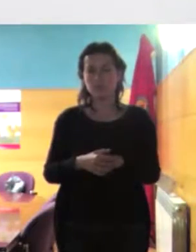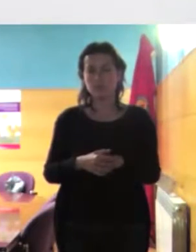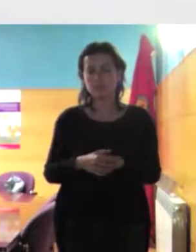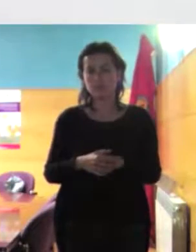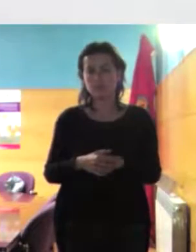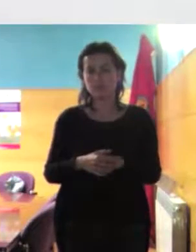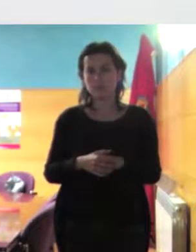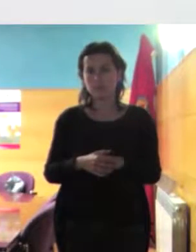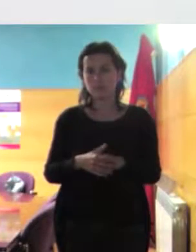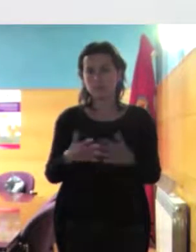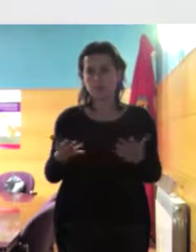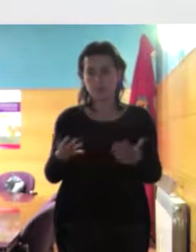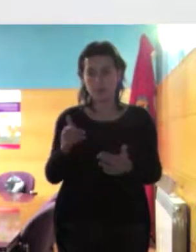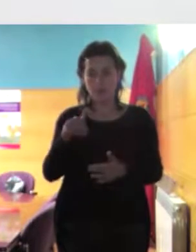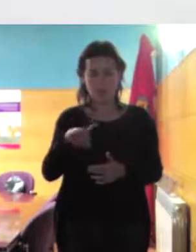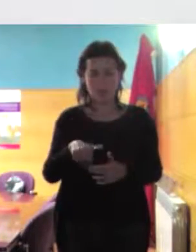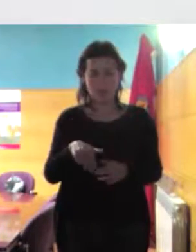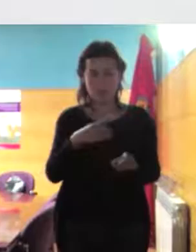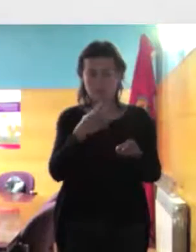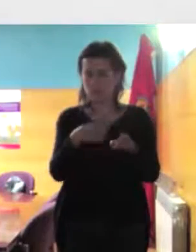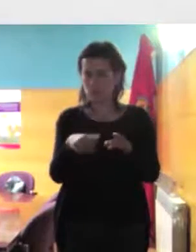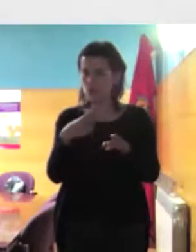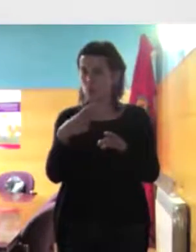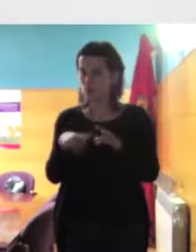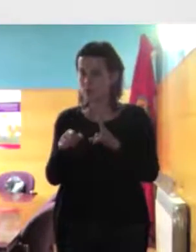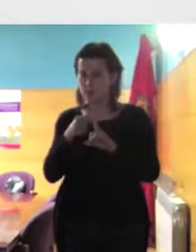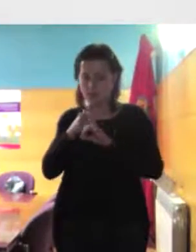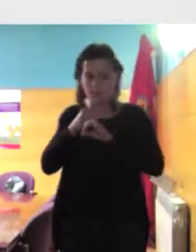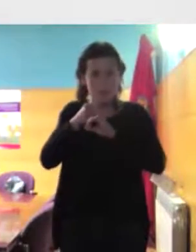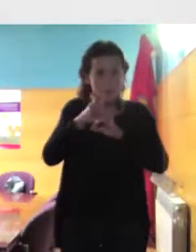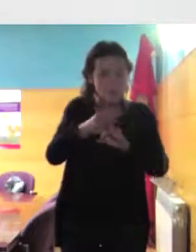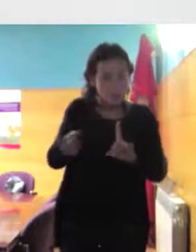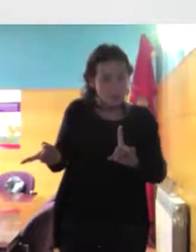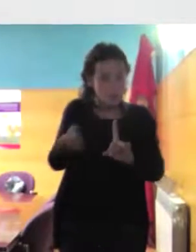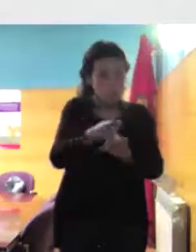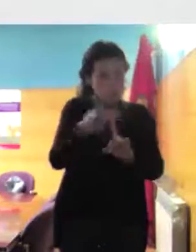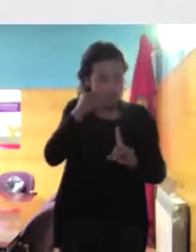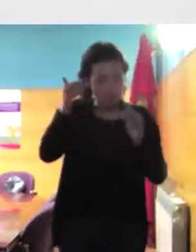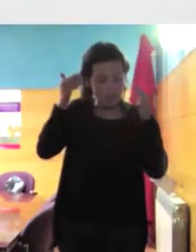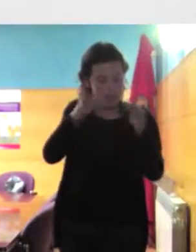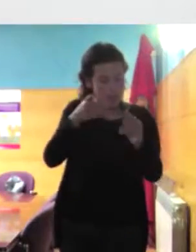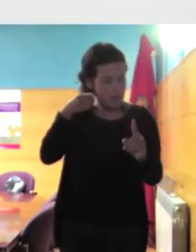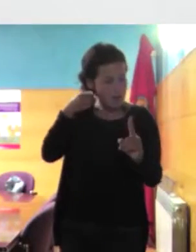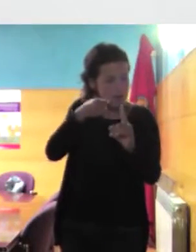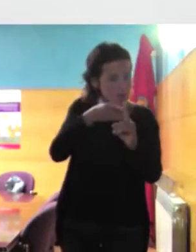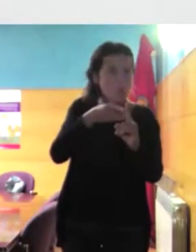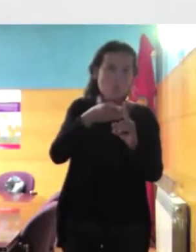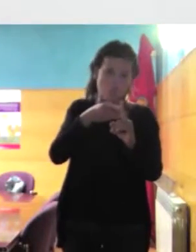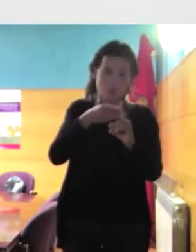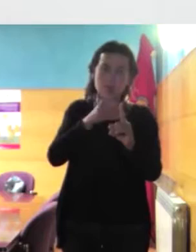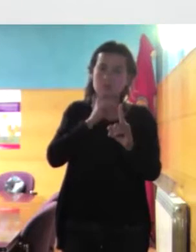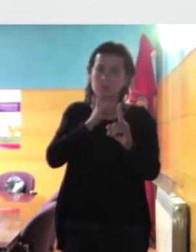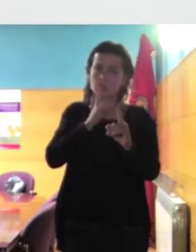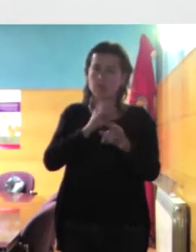es que aquí nos están pasando cosas identificar las presiones las opresiones e ir a por ellas pues tiene mucha complicación